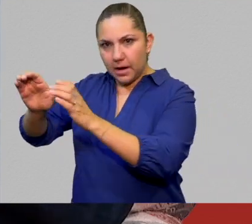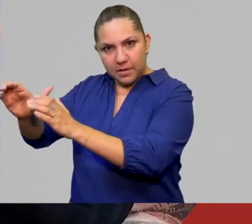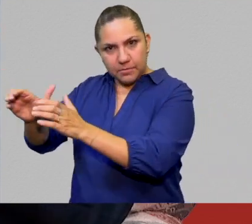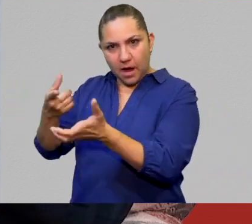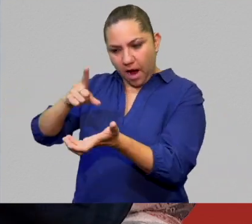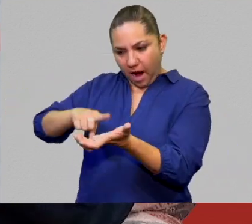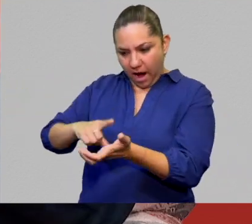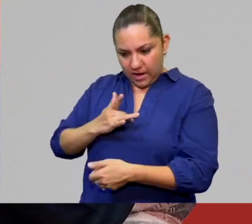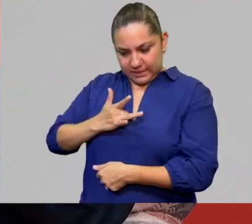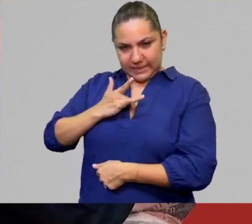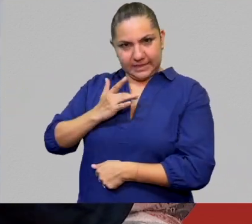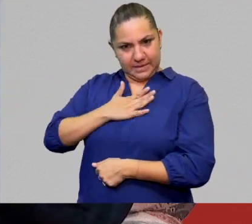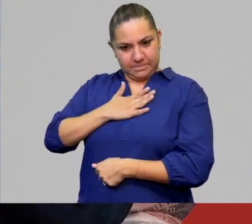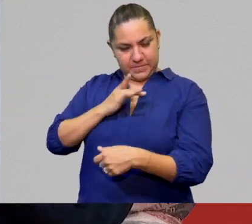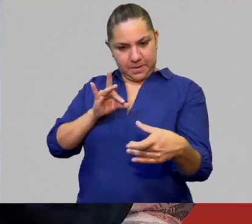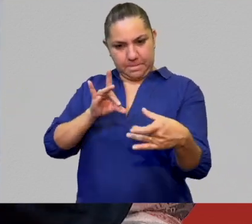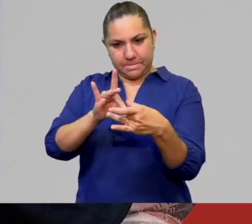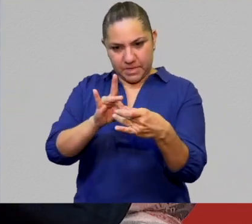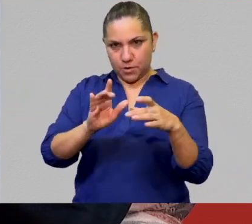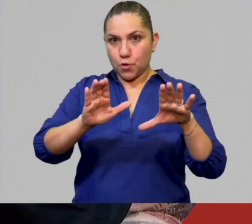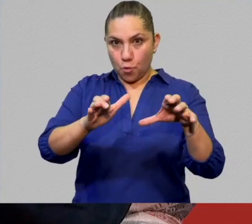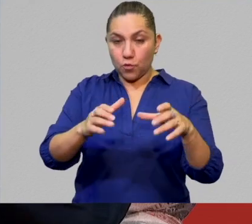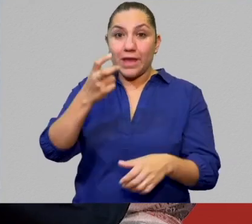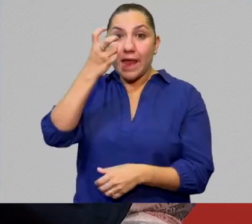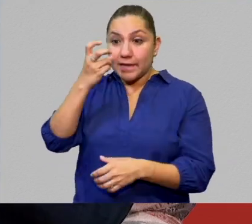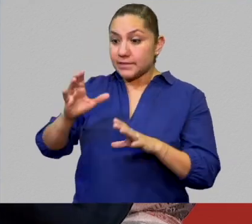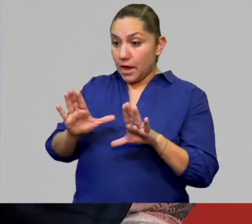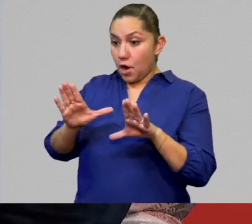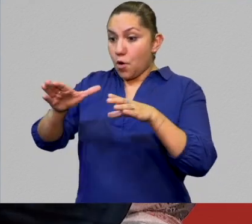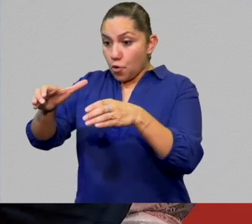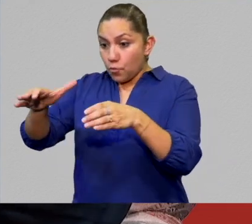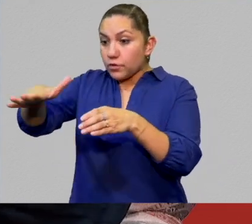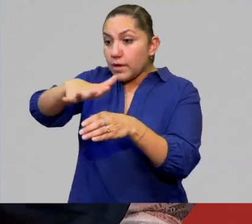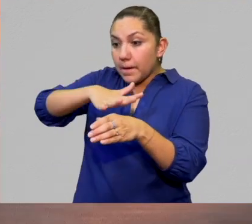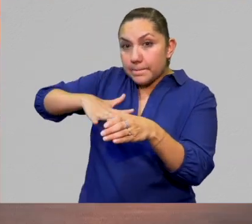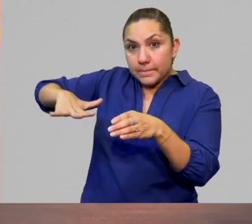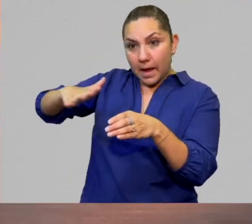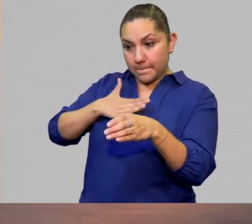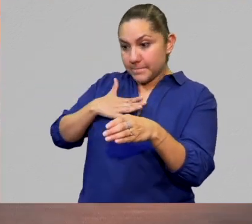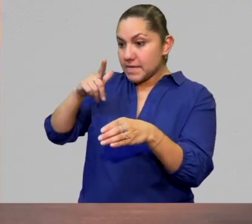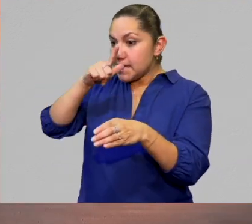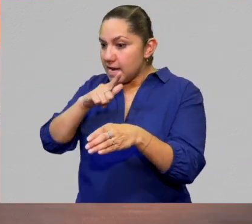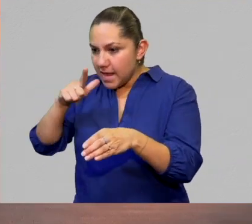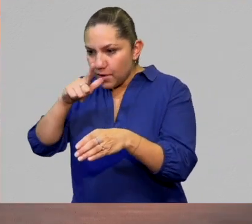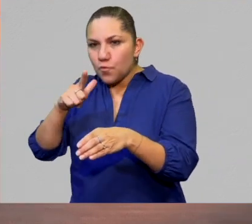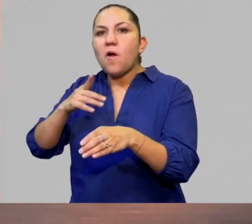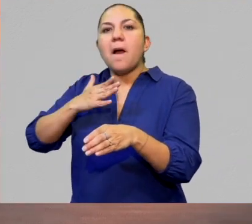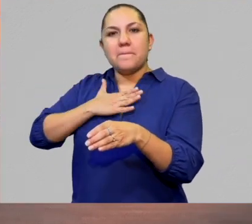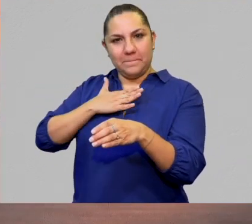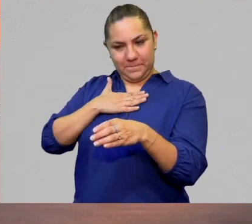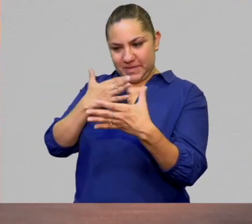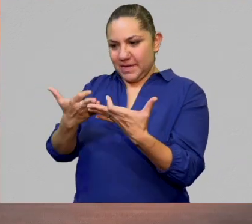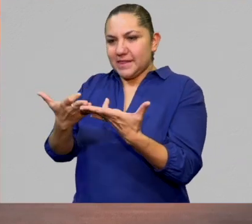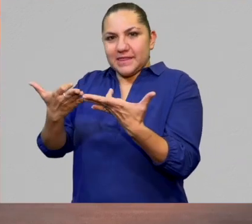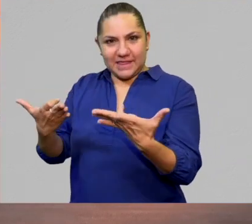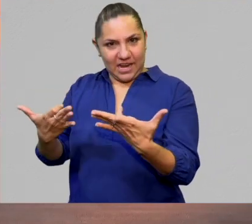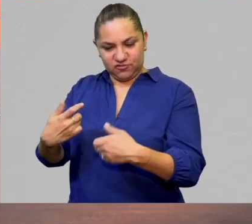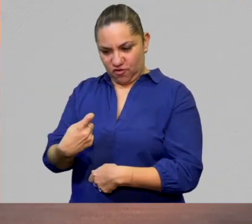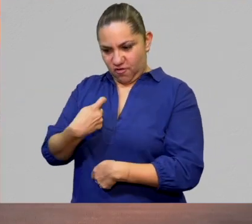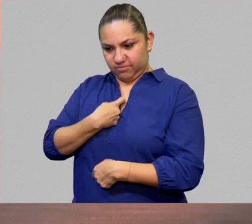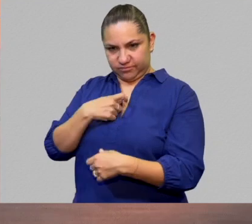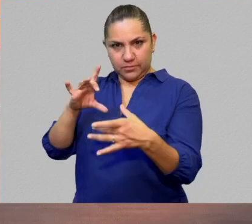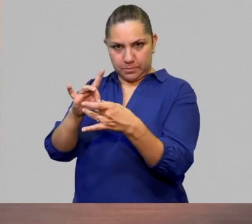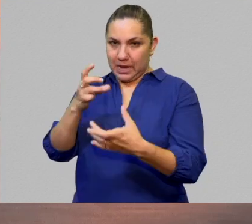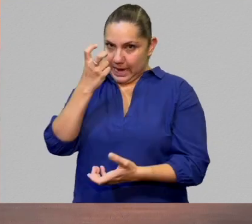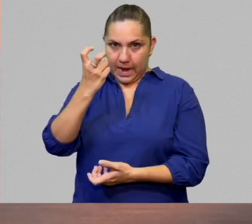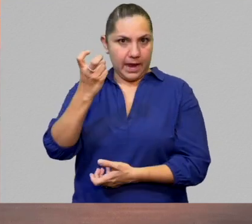y de generar cultura en relación con los territorios en donde surgen. Lengua y territorio es una asociación, por ejemplo,